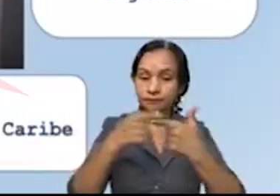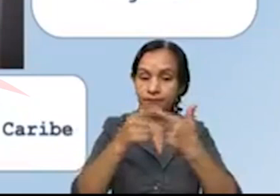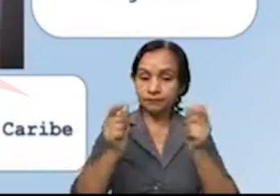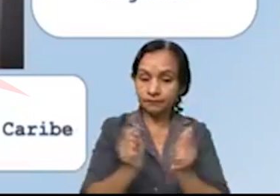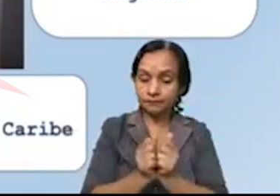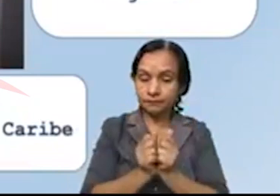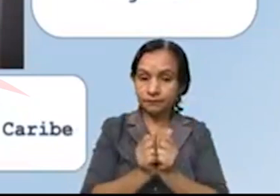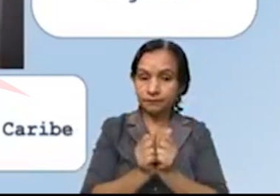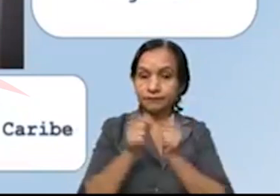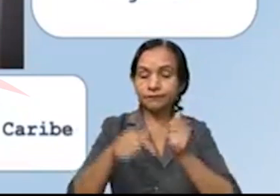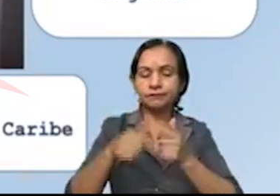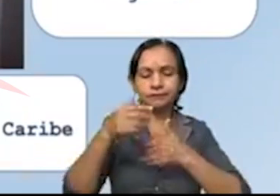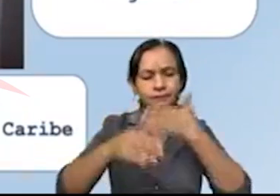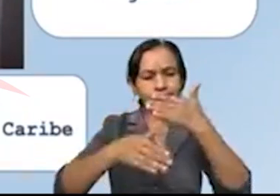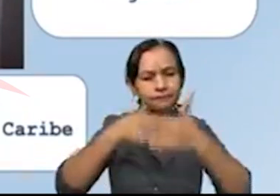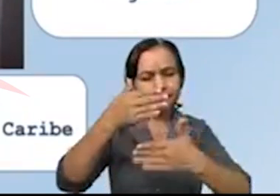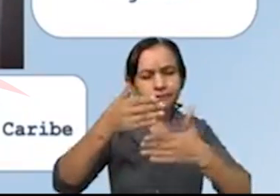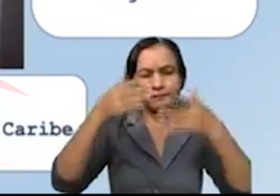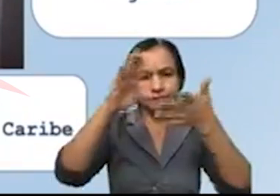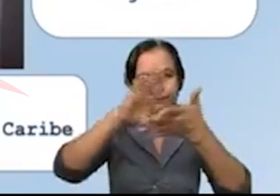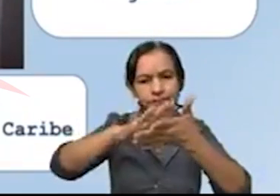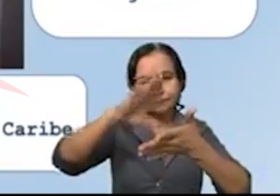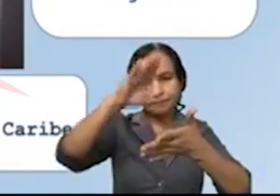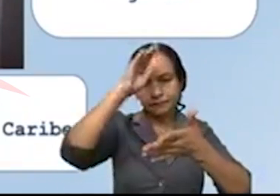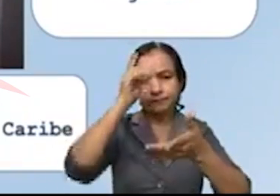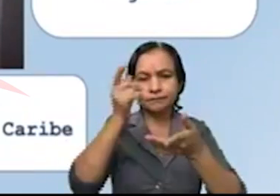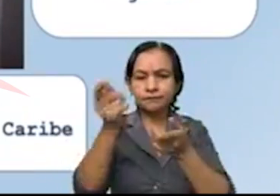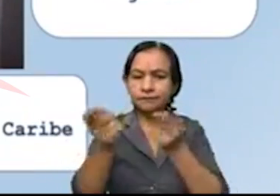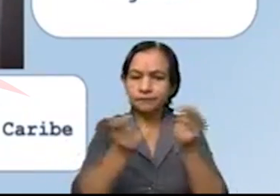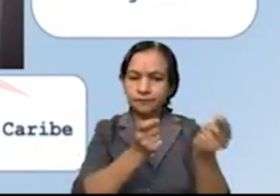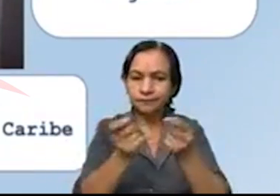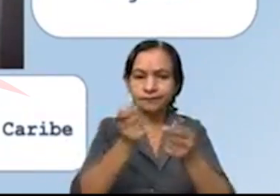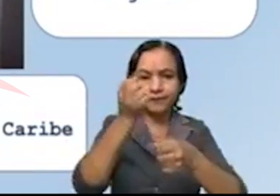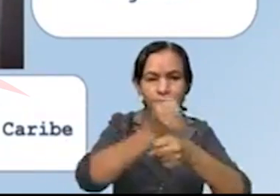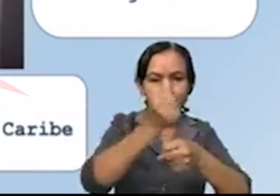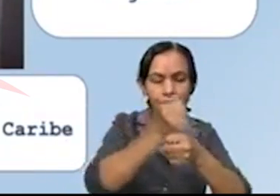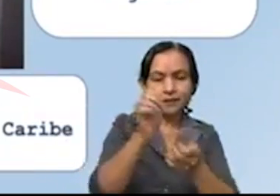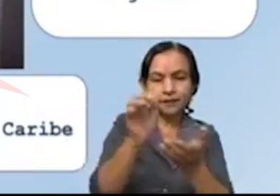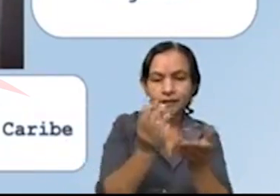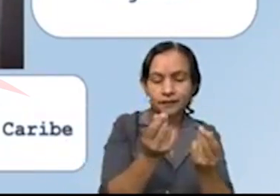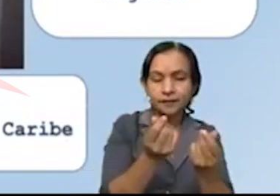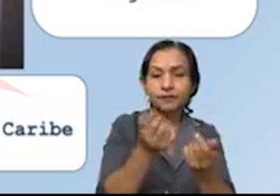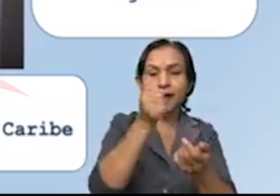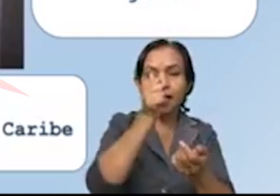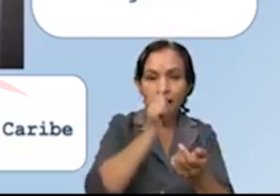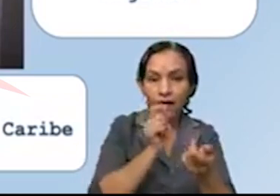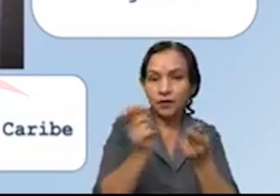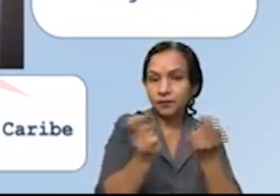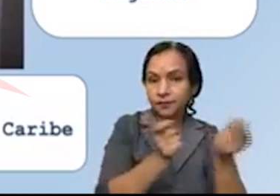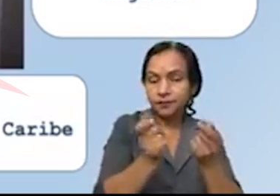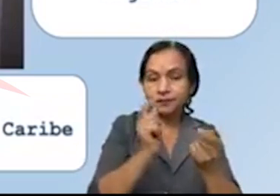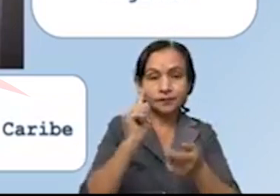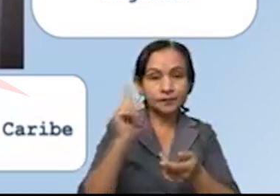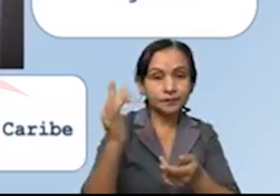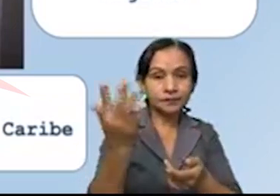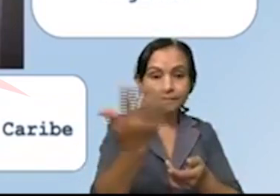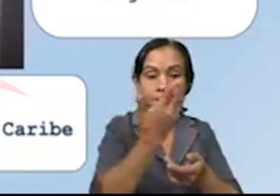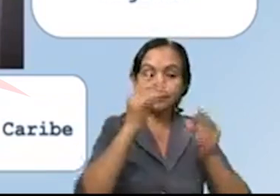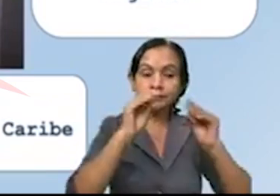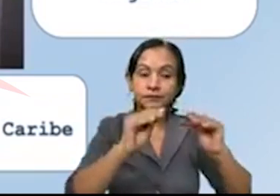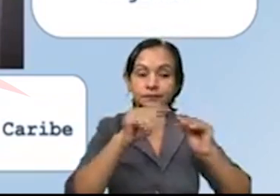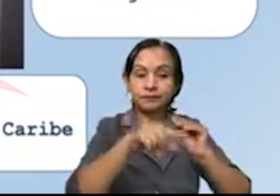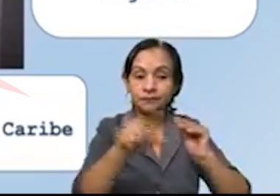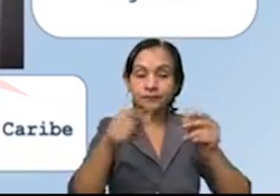sigue un proceso de capacitación para el tema de la administración, la operación y el mantenimiento, es decir, darles todas las capacidades